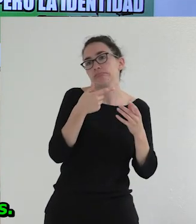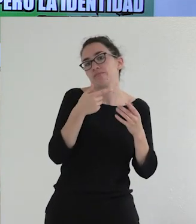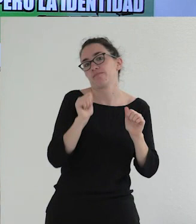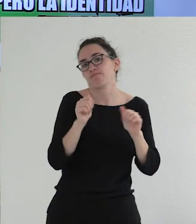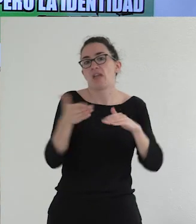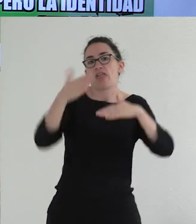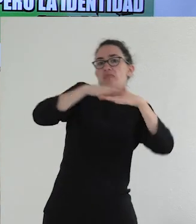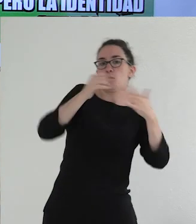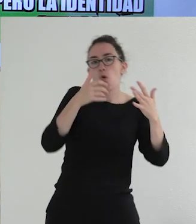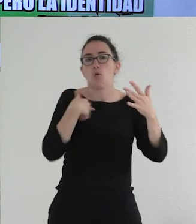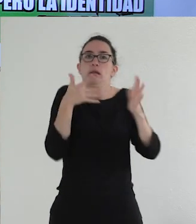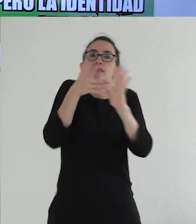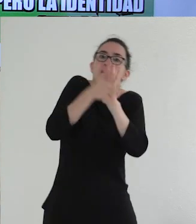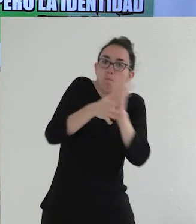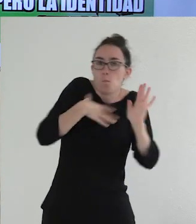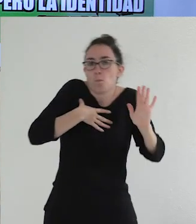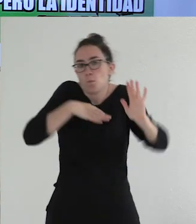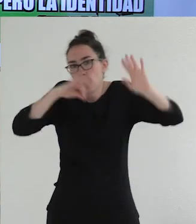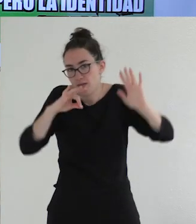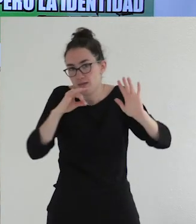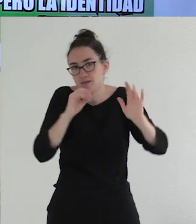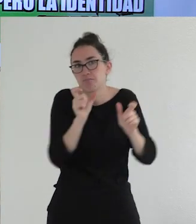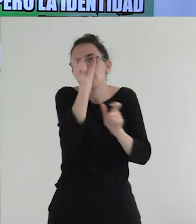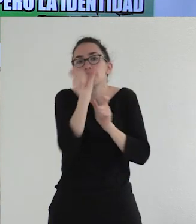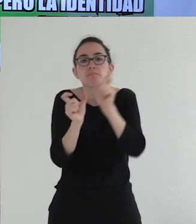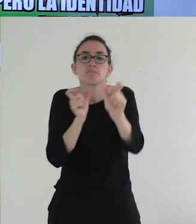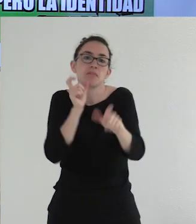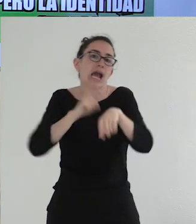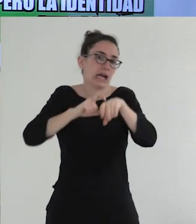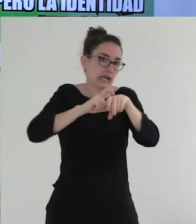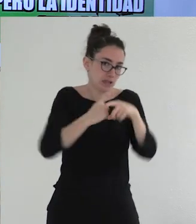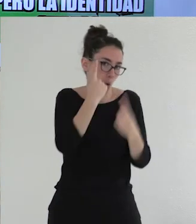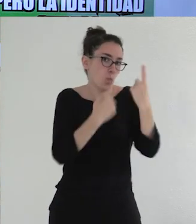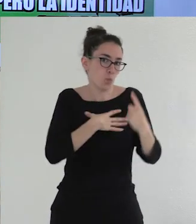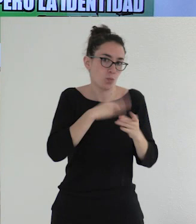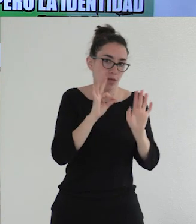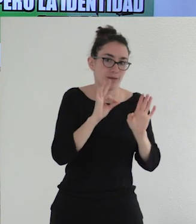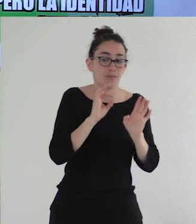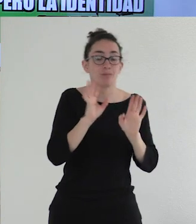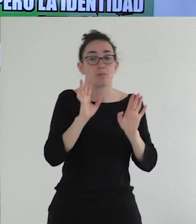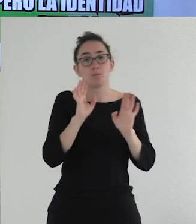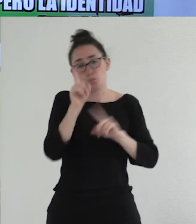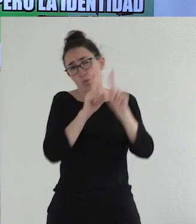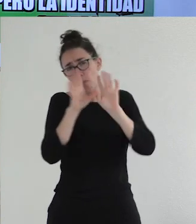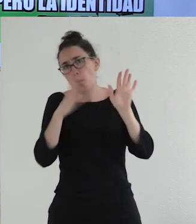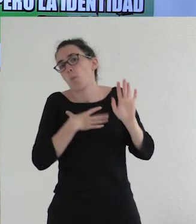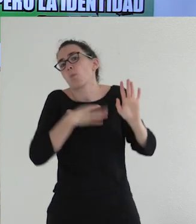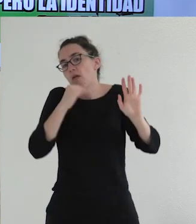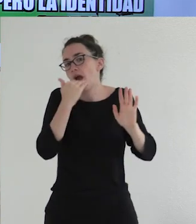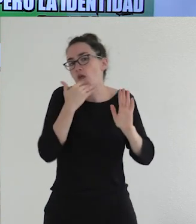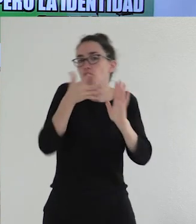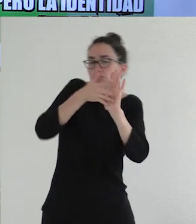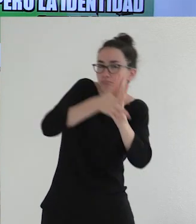lo que es, podríamos definir con algunas características lo que es el sexo biológico, digo, problemático, probablemente, pero podríamos definir unas